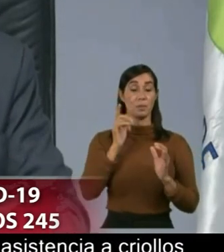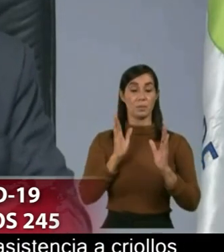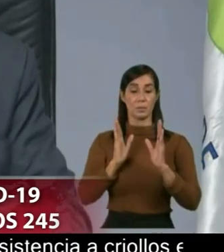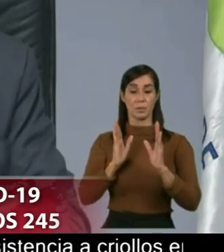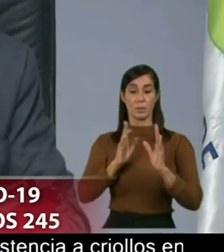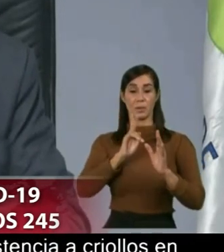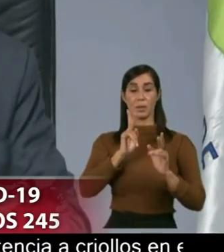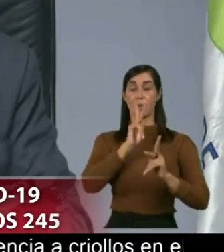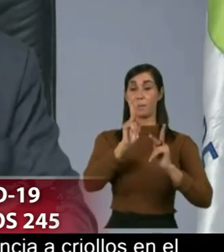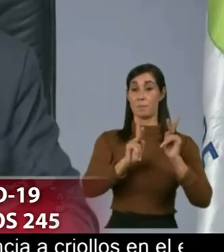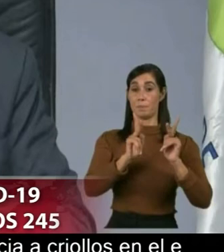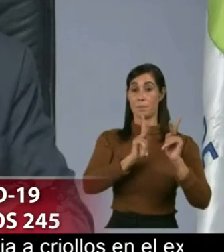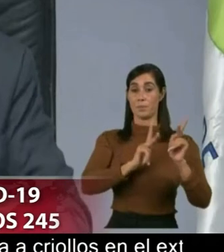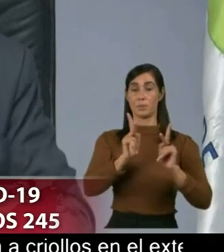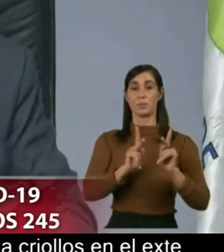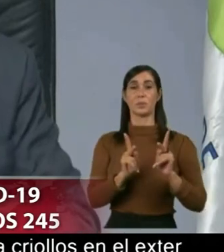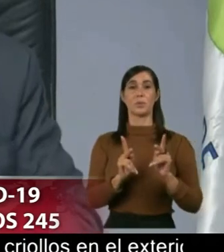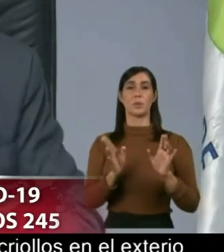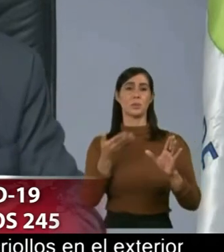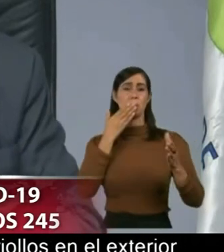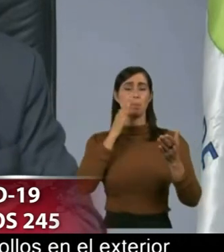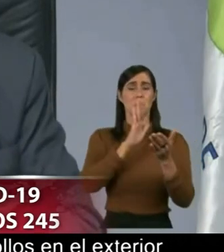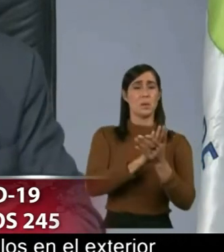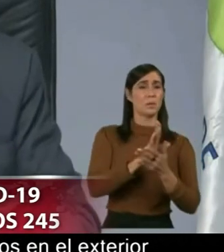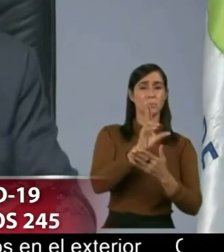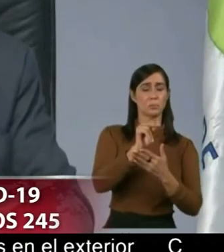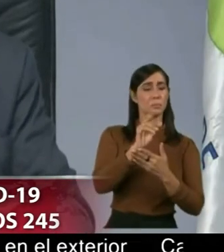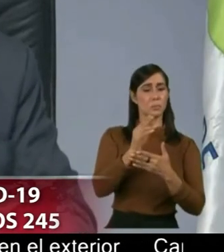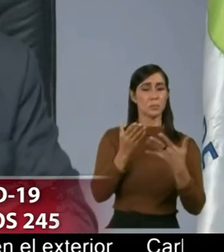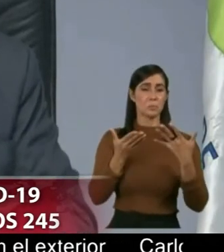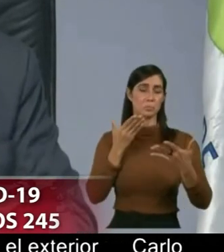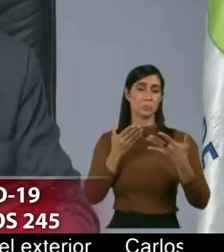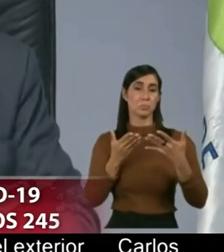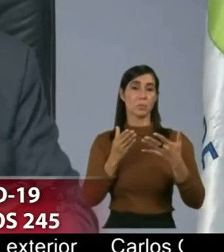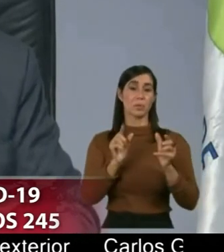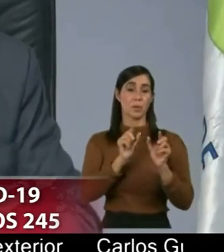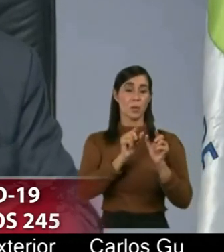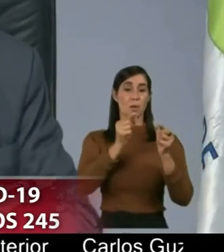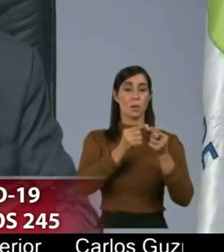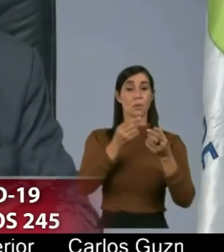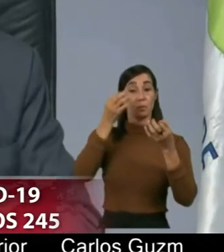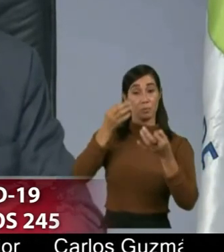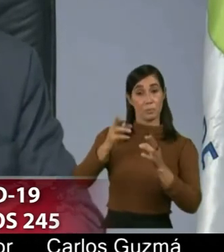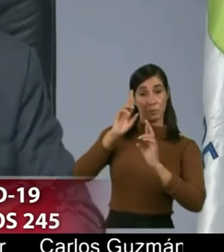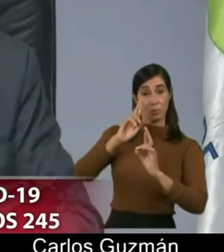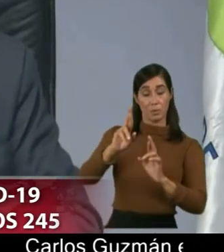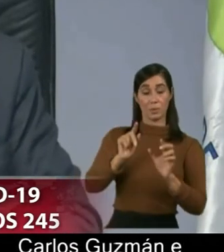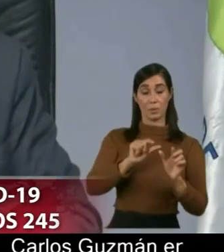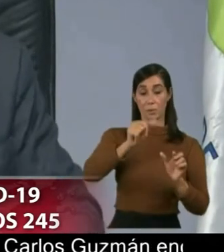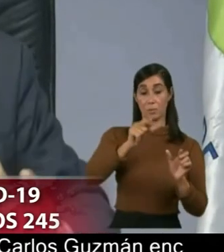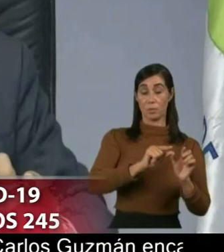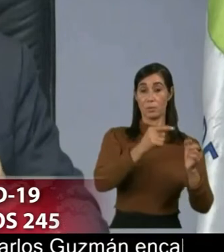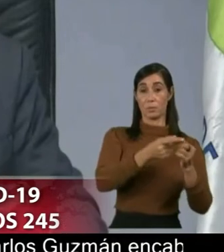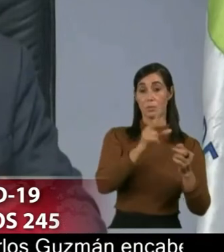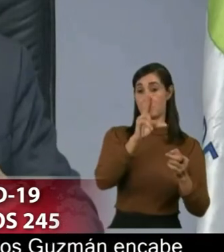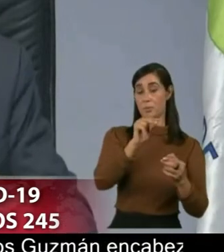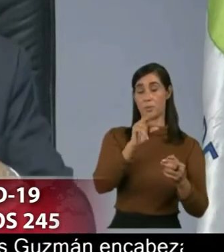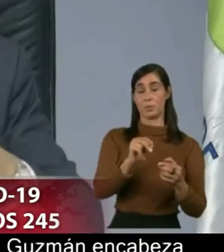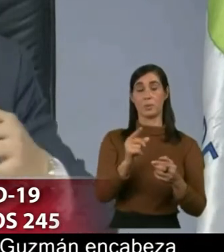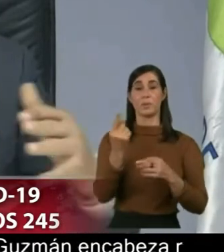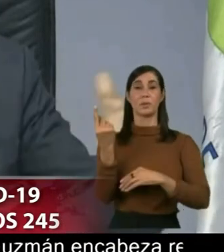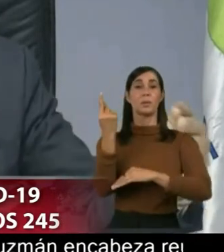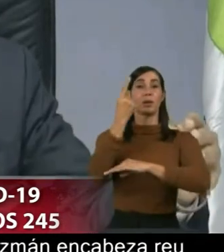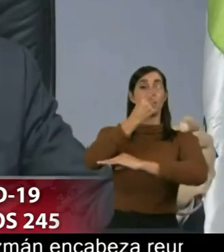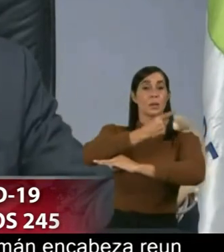general de la gente no ha sido tan mala como aparenta pero si es claro de que durante el